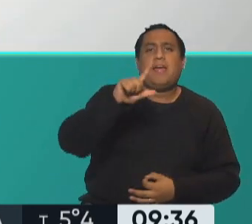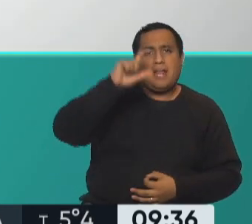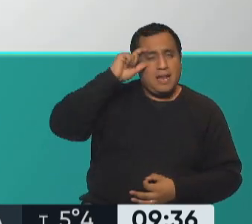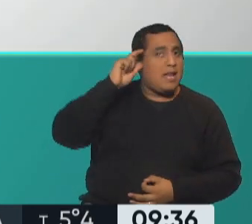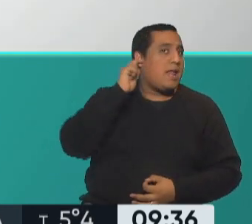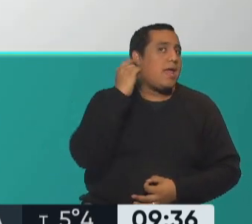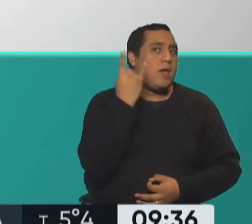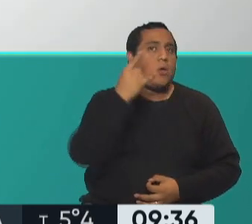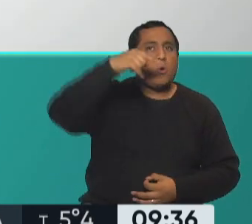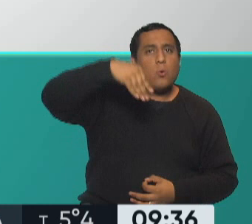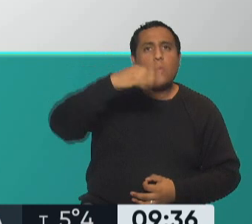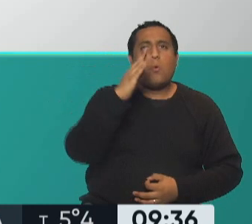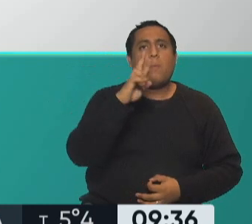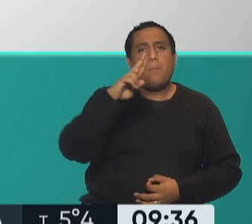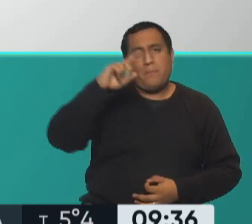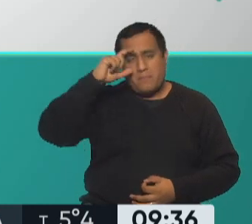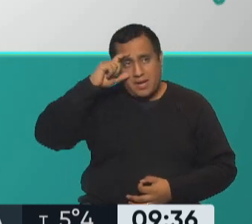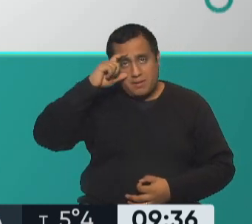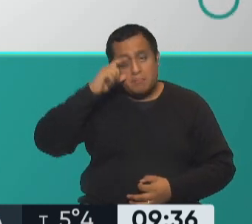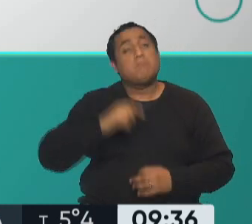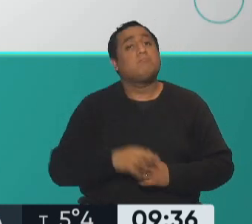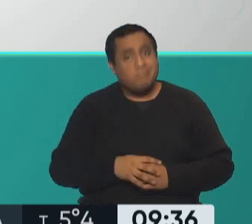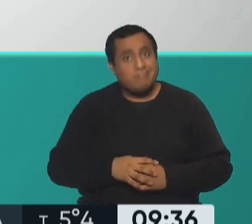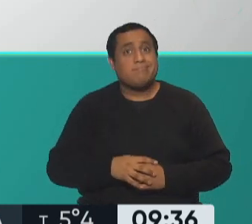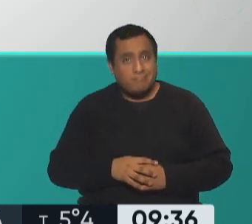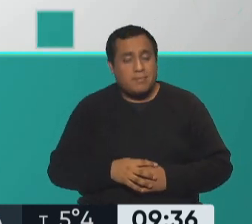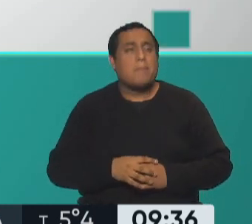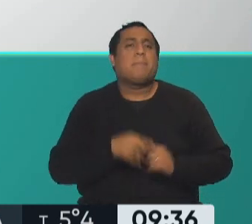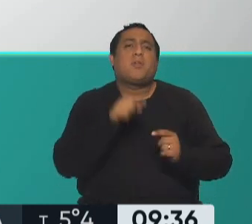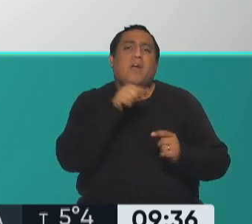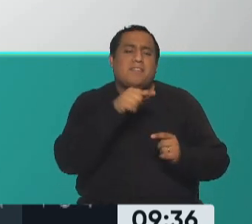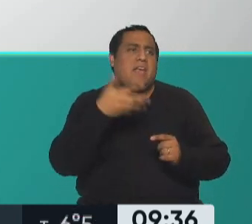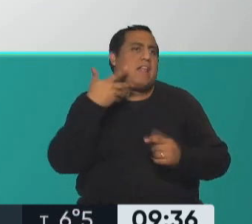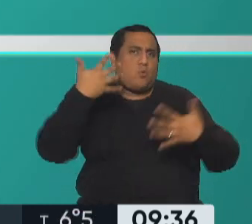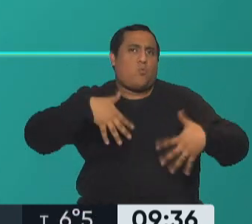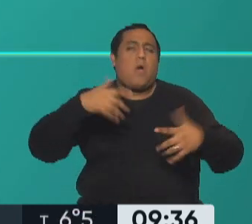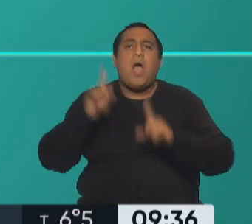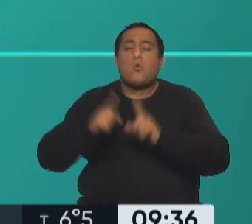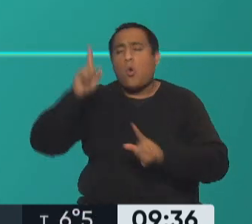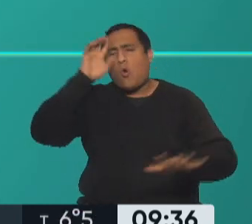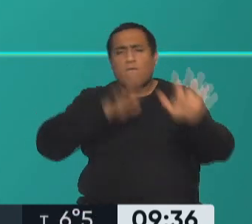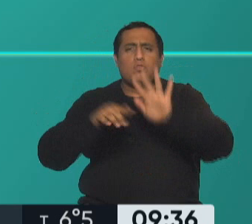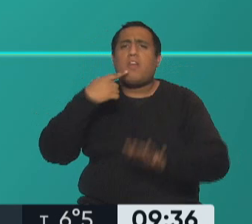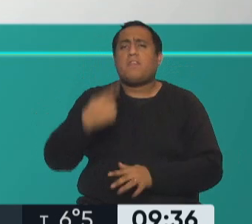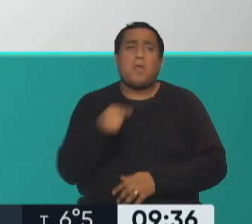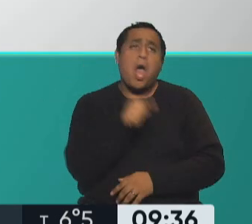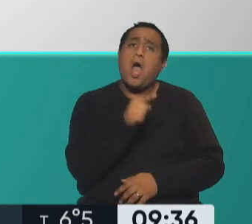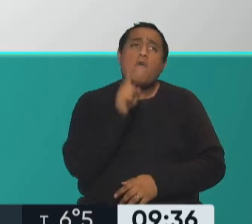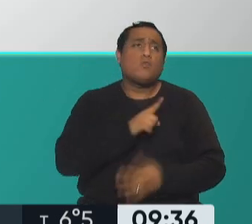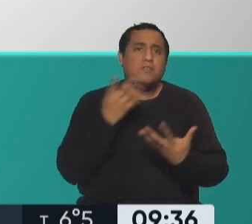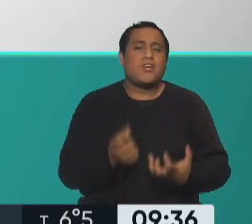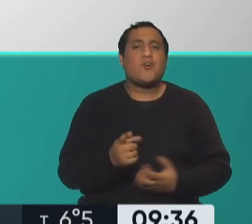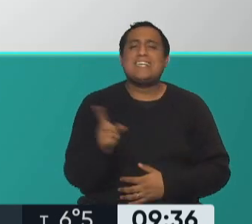legumbre, sí, pero en realidad, por su alto contenido graso, a veces se lo confunde con un fruto seco, pero